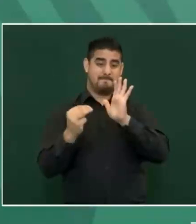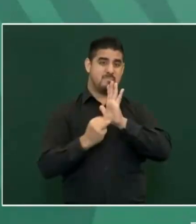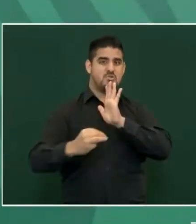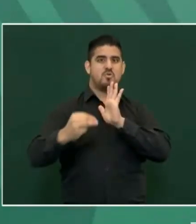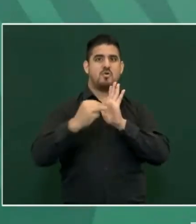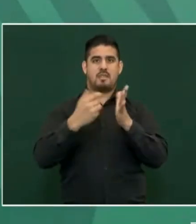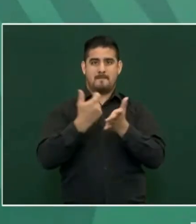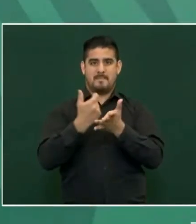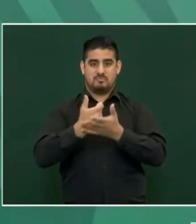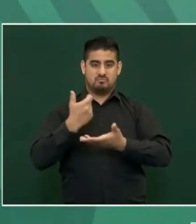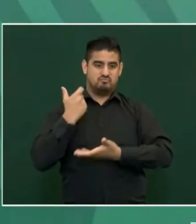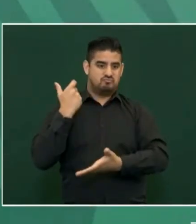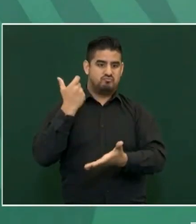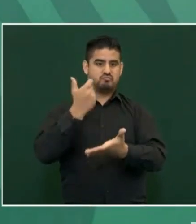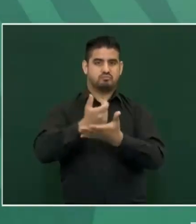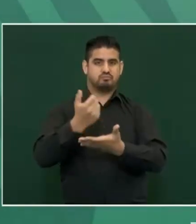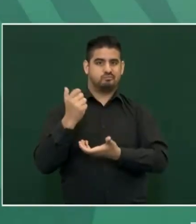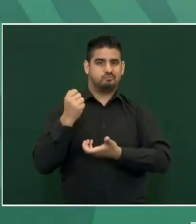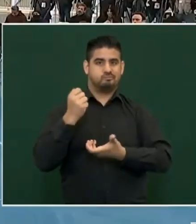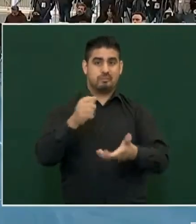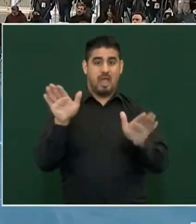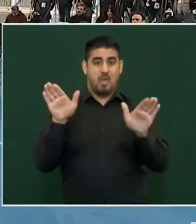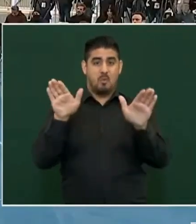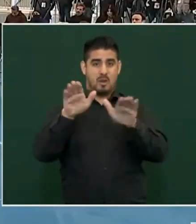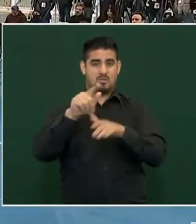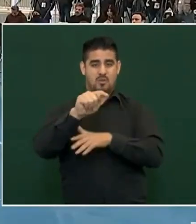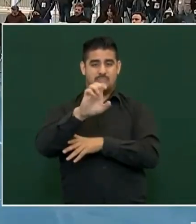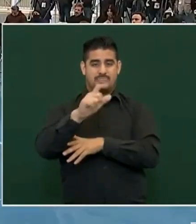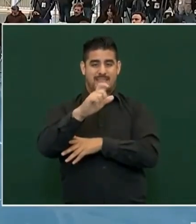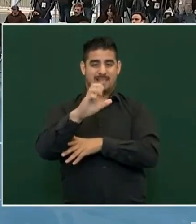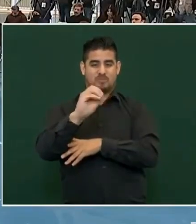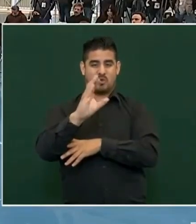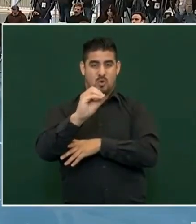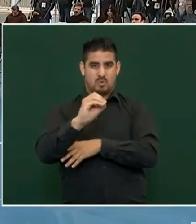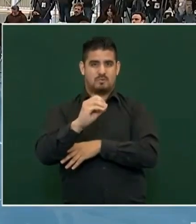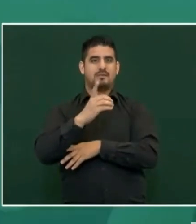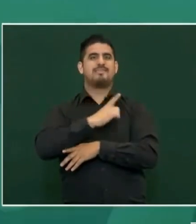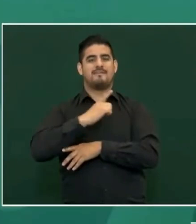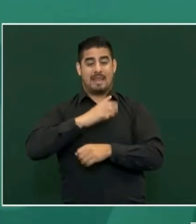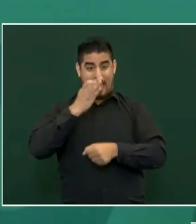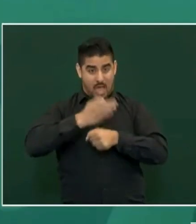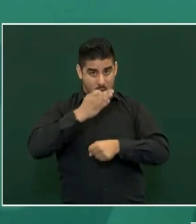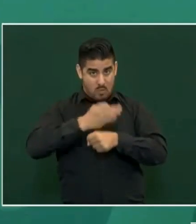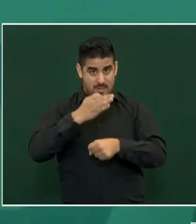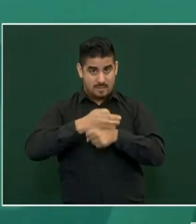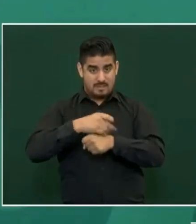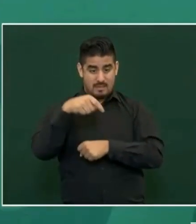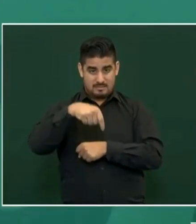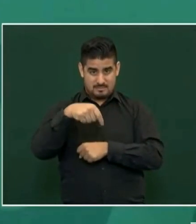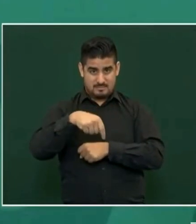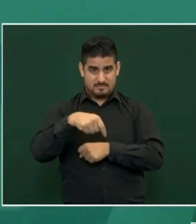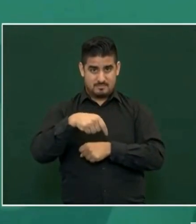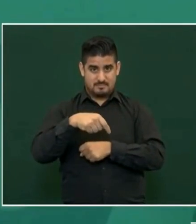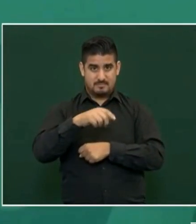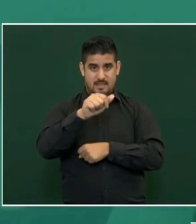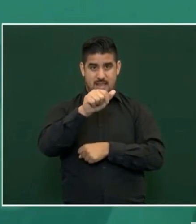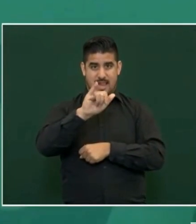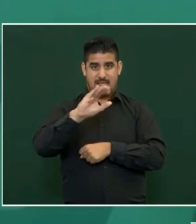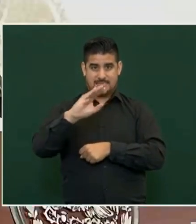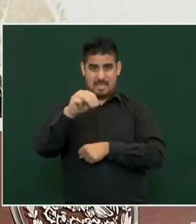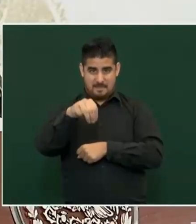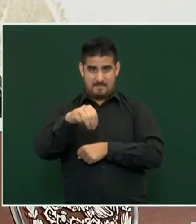pesos y se tenía que haber cerrado el aeropuerto actual y el